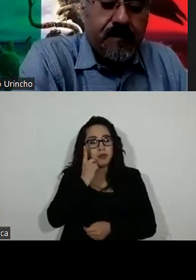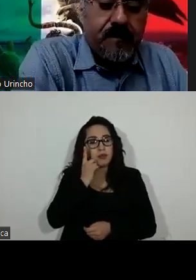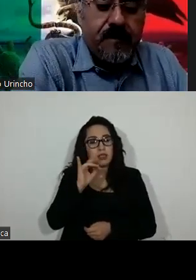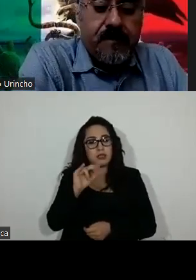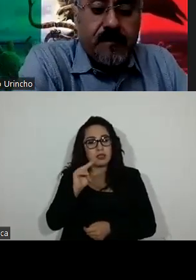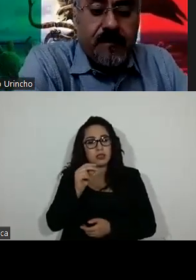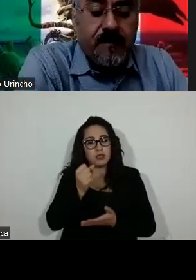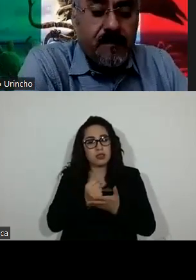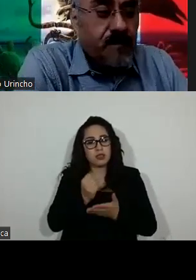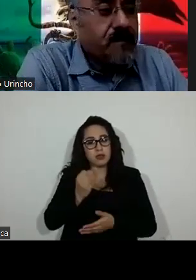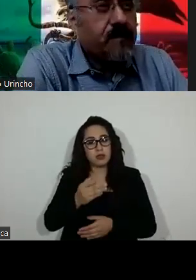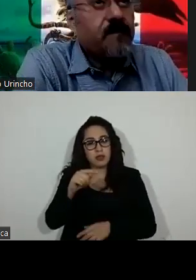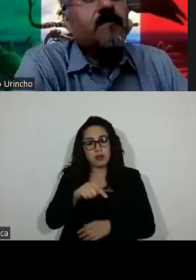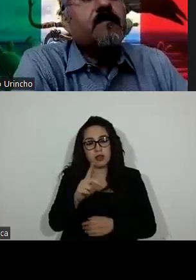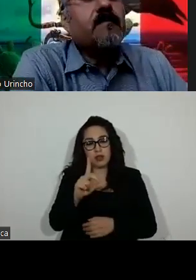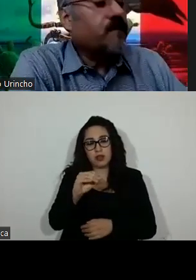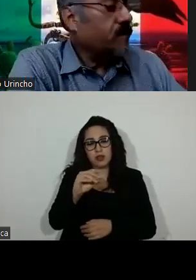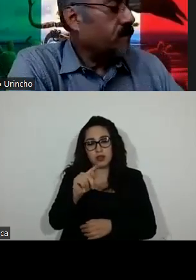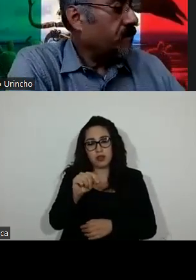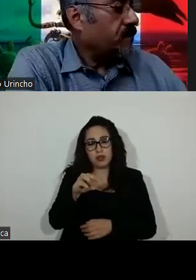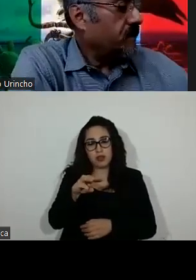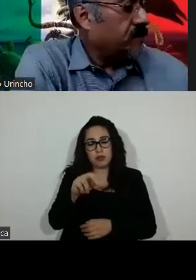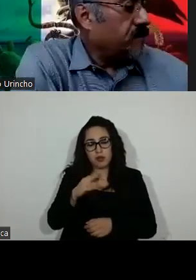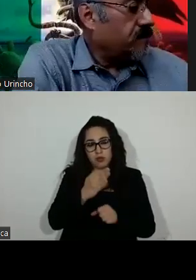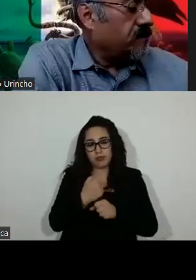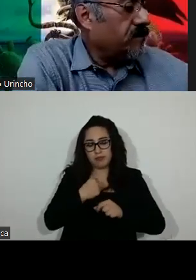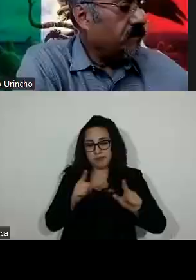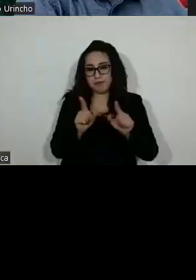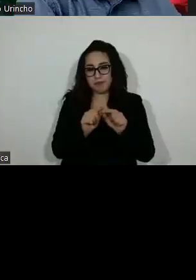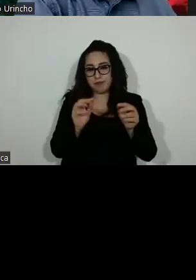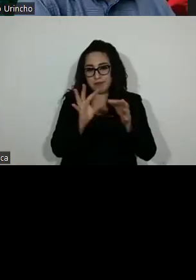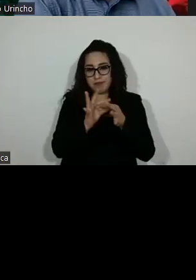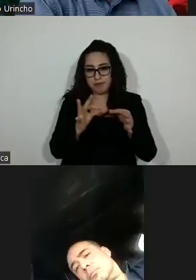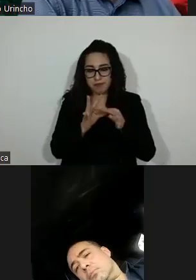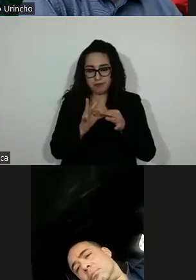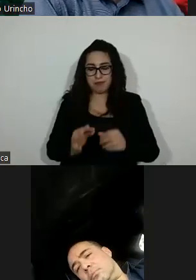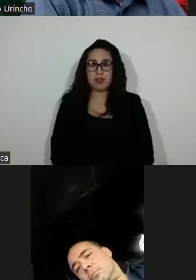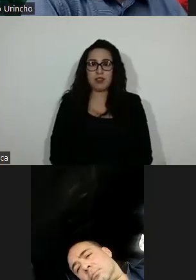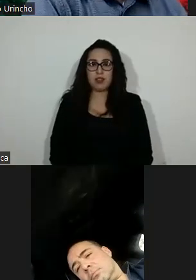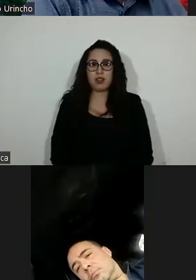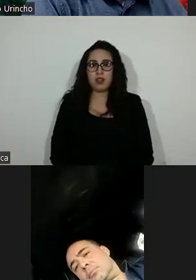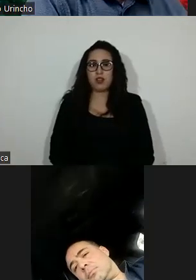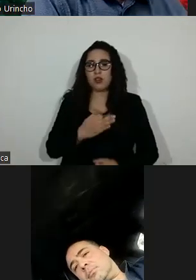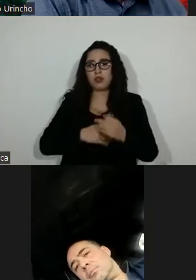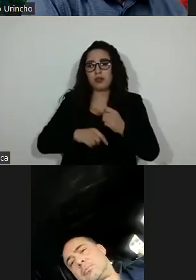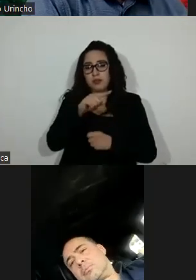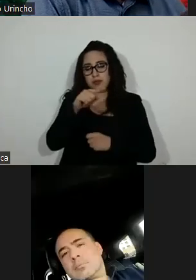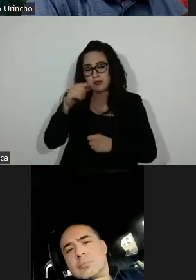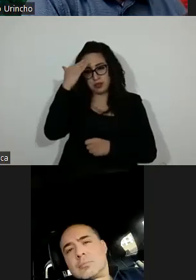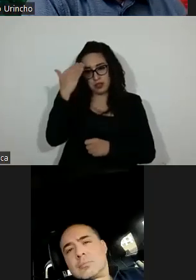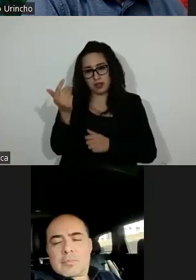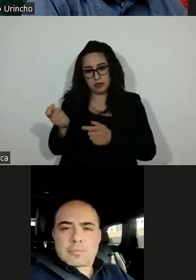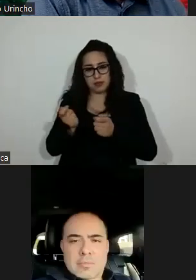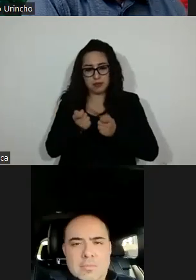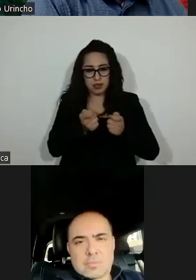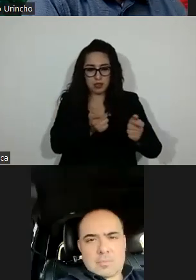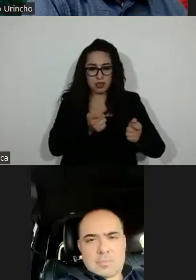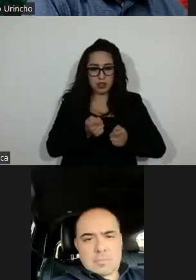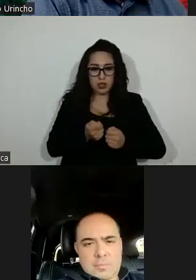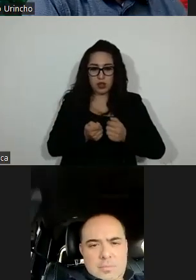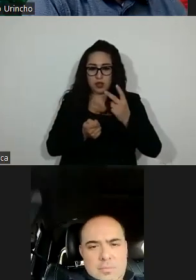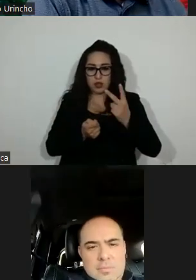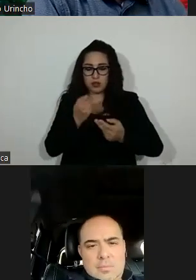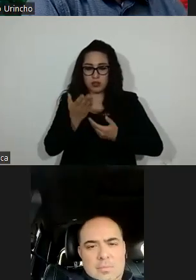al que me voy a referir. Como bien saben, el instrumento puesto a su consideración aborda el estudio y